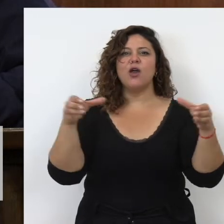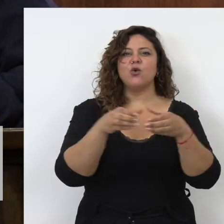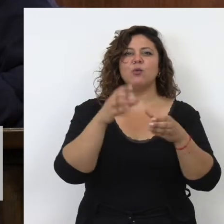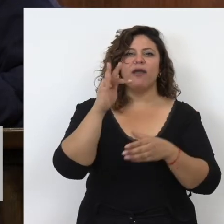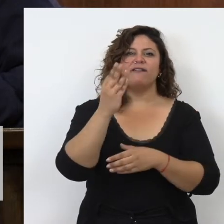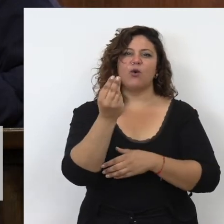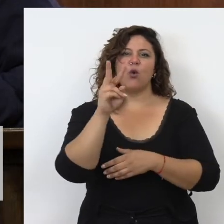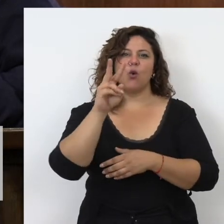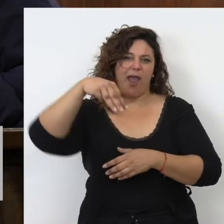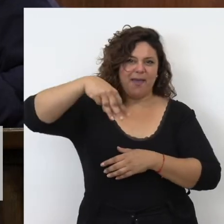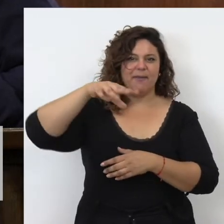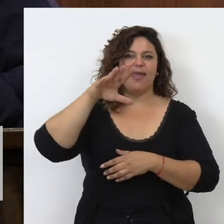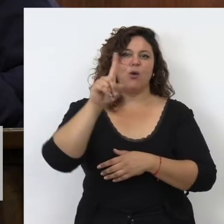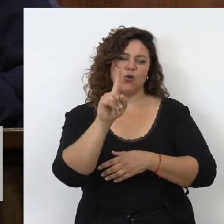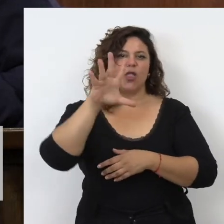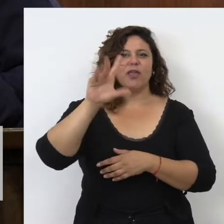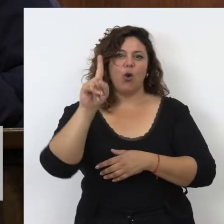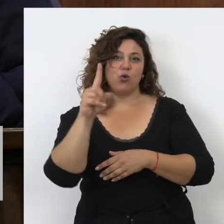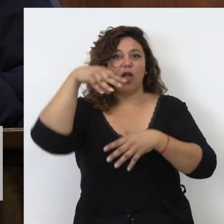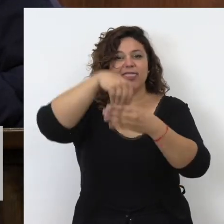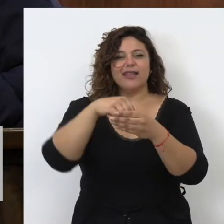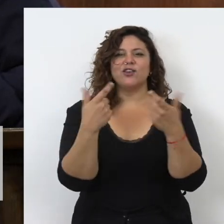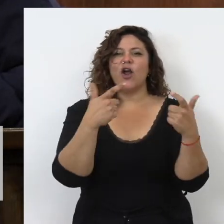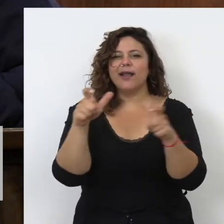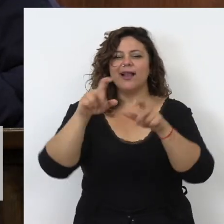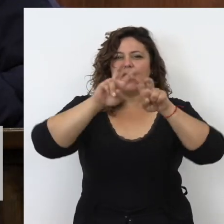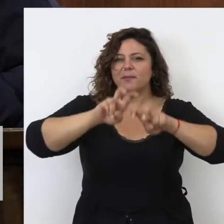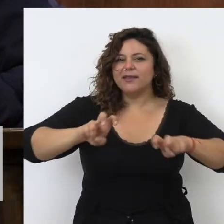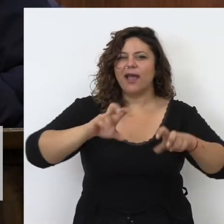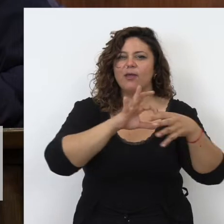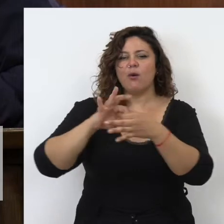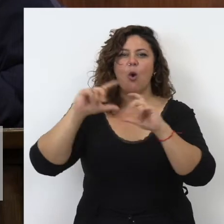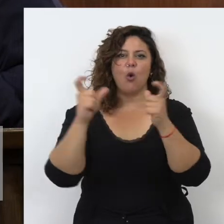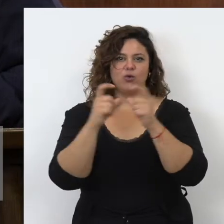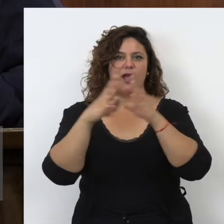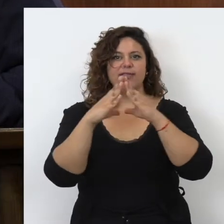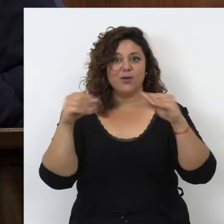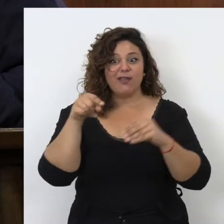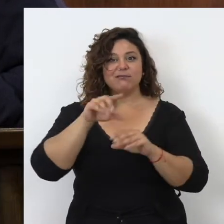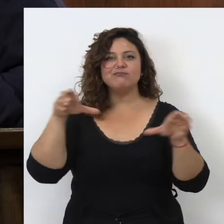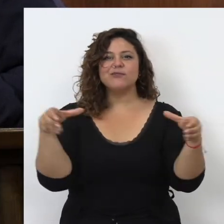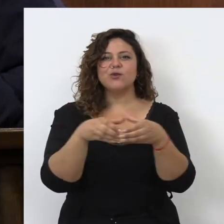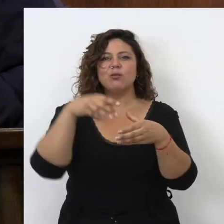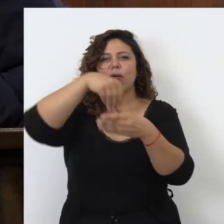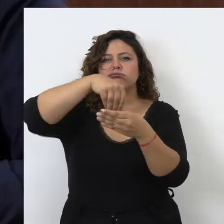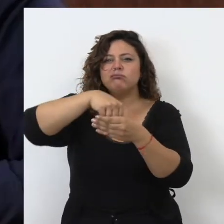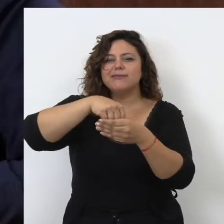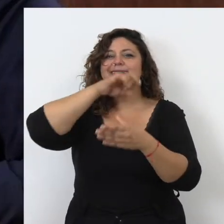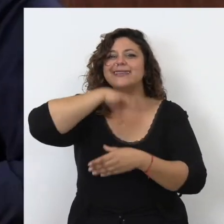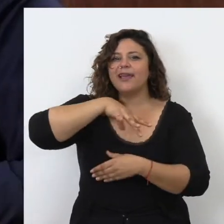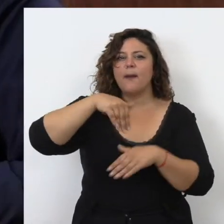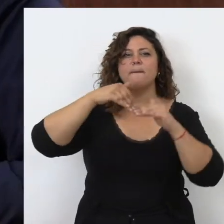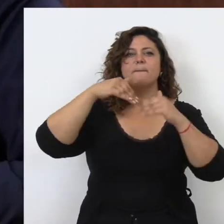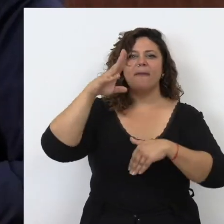Granada, Grupo FQM 151, dentro del catálogo de grupos de investigación de la Junta de Andalucía, está